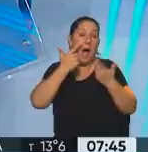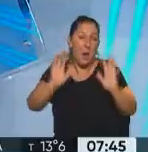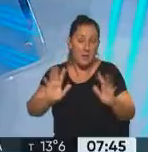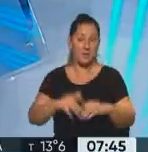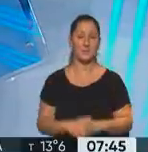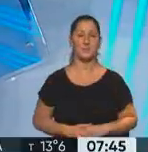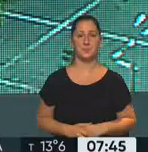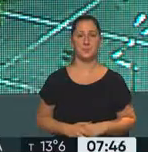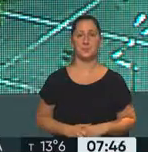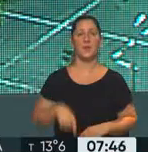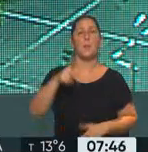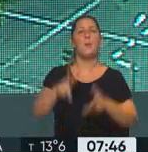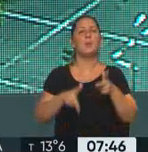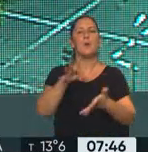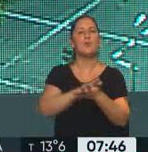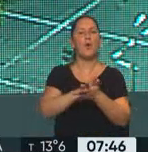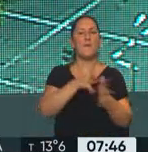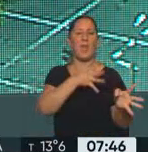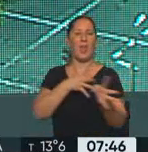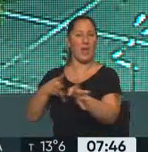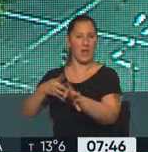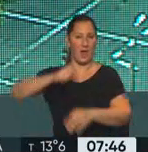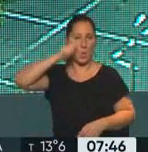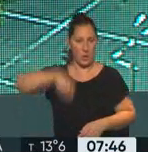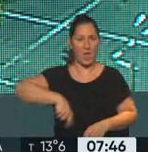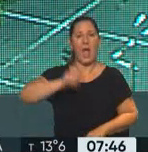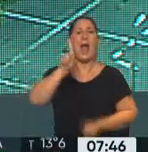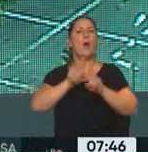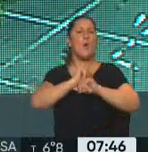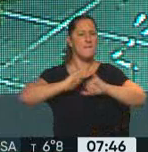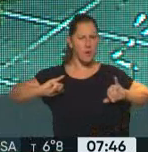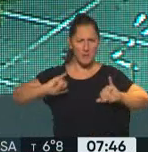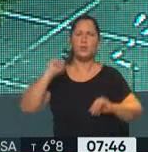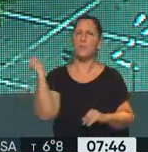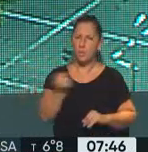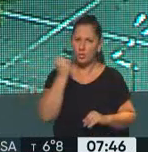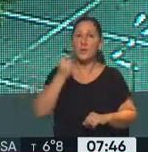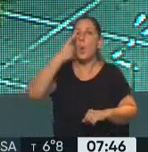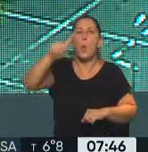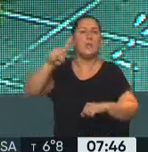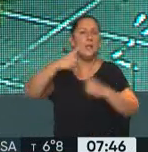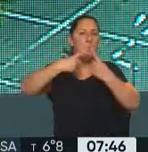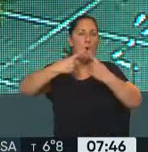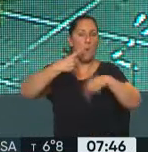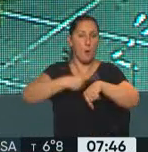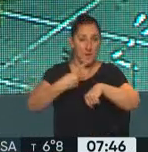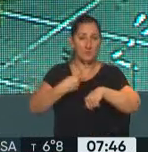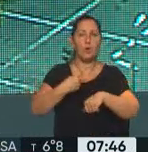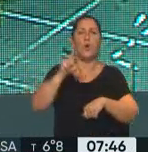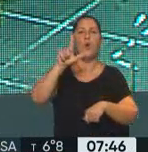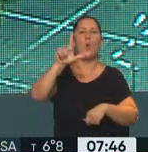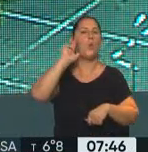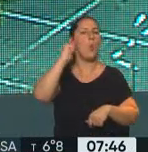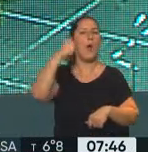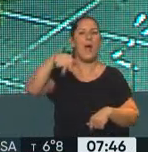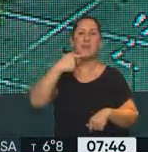Bueno, vamos a hablar de la guerra en Ucrania. Algunos datos importantes, información de último momento. Hablamos de Lugansk, esta